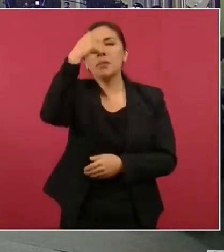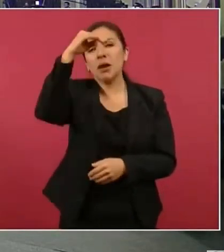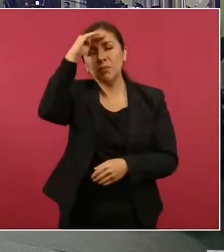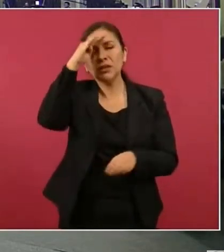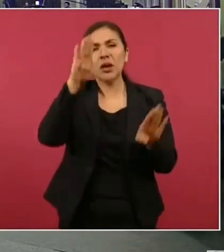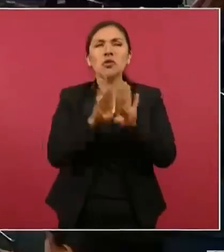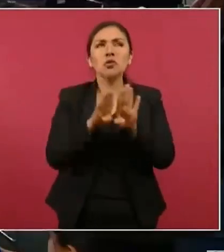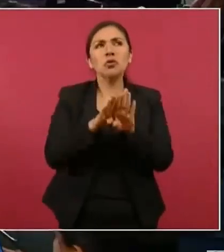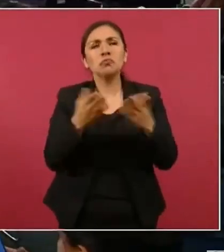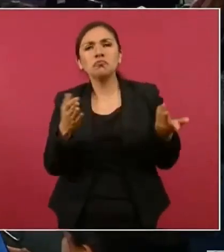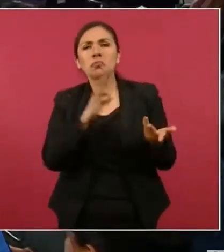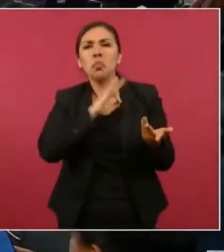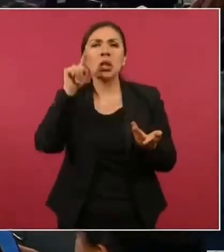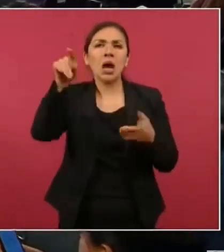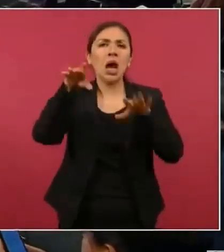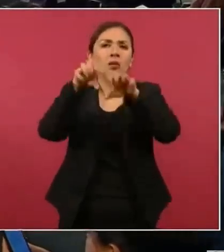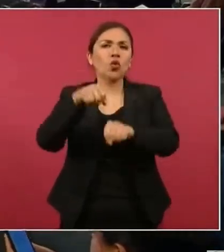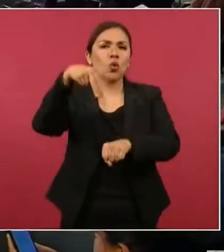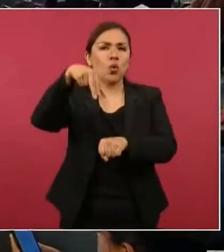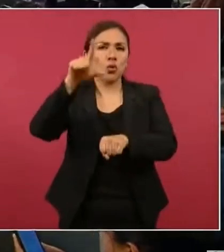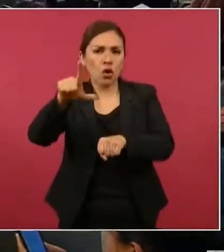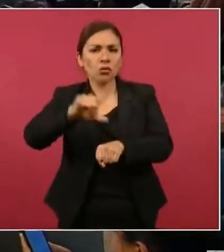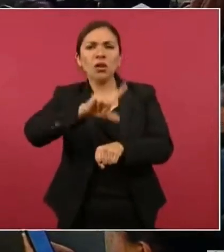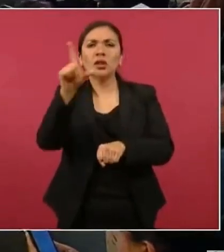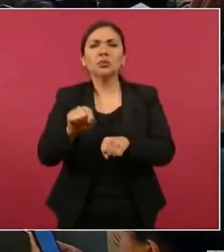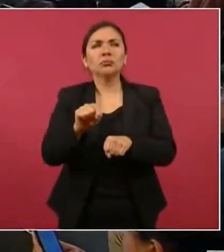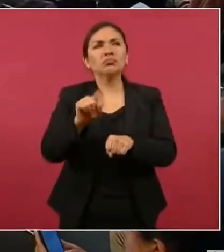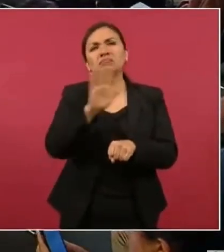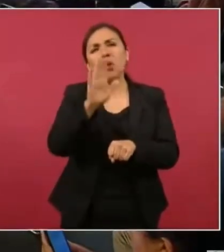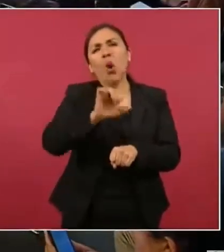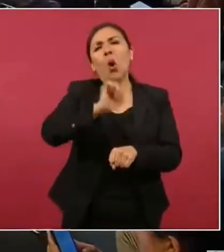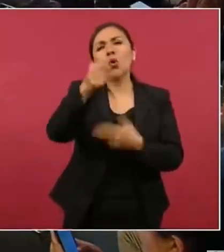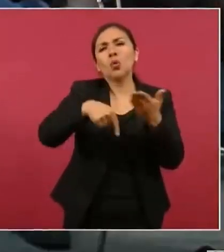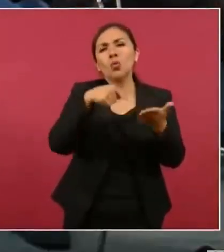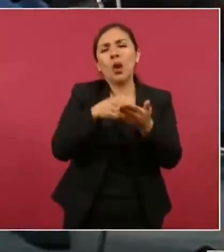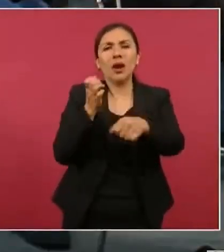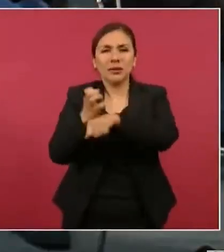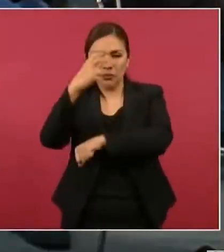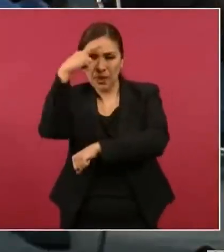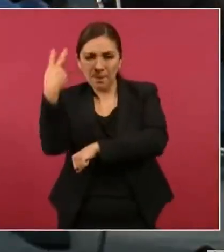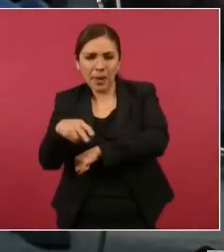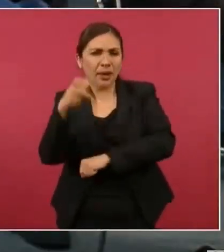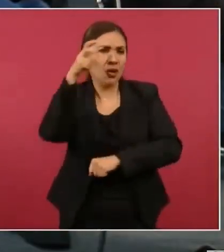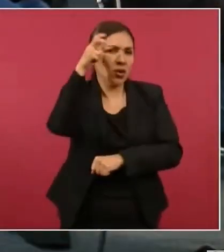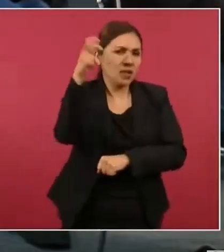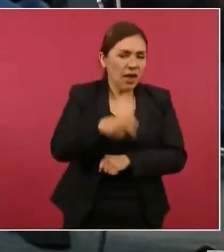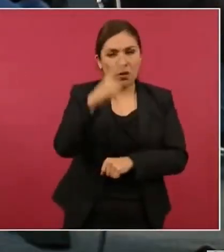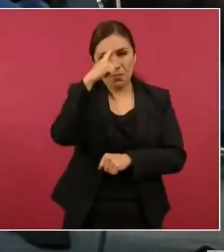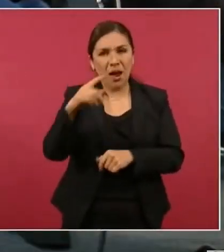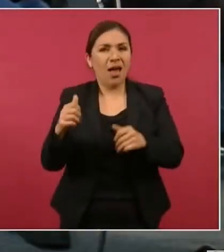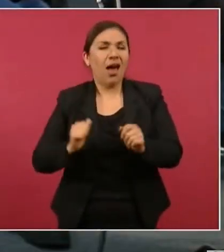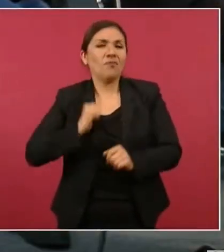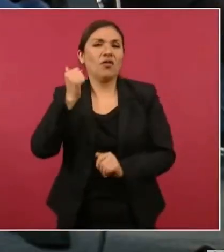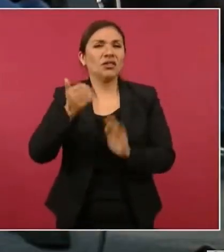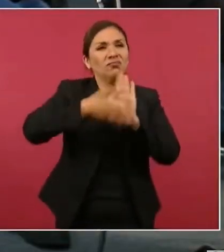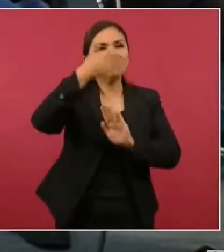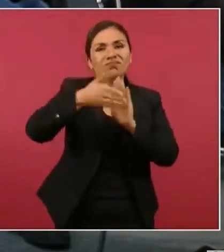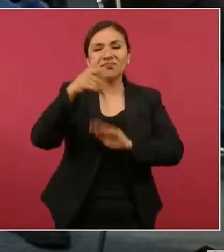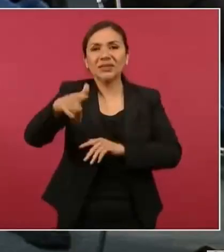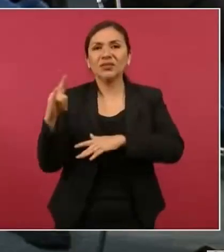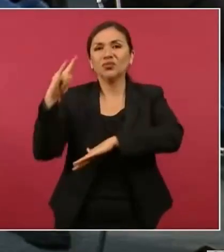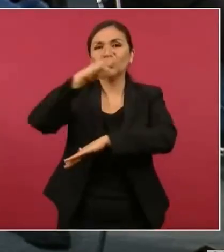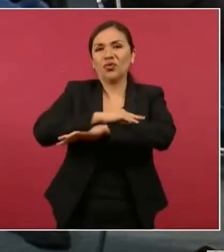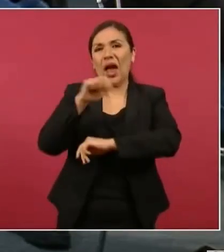de la opción de Nuevo León, posteriormente surgieron otras opciones como el Estado de México Hidalgo para aprovechar la infraestructura de la IFA.